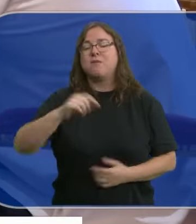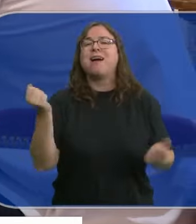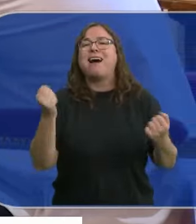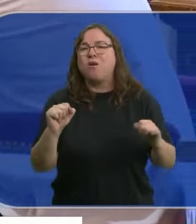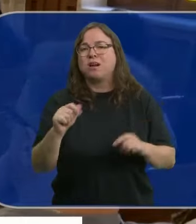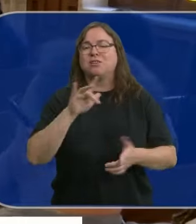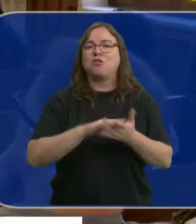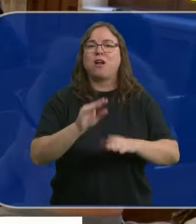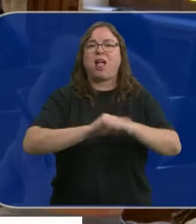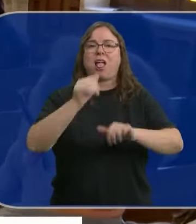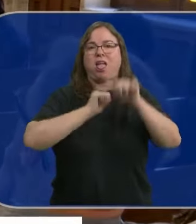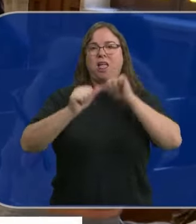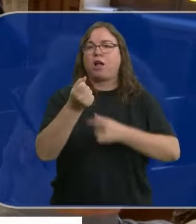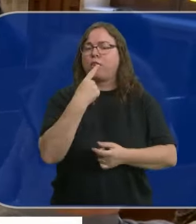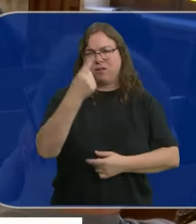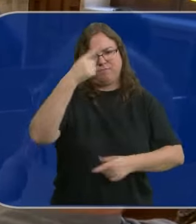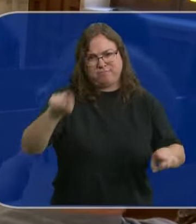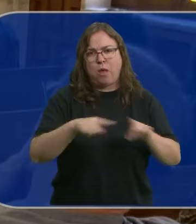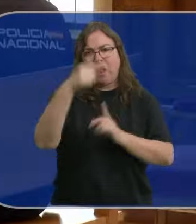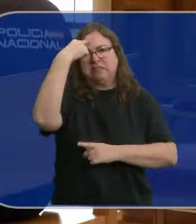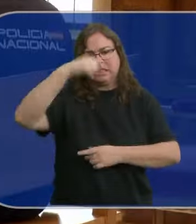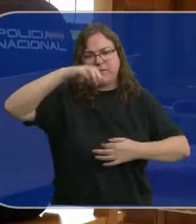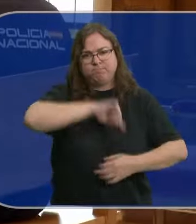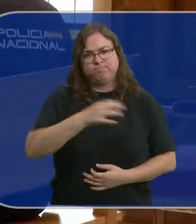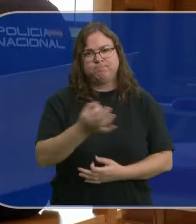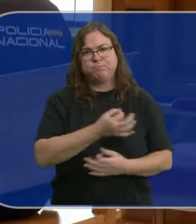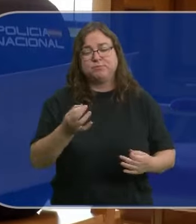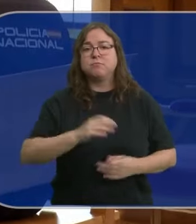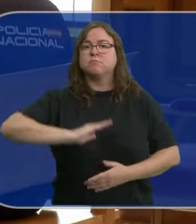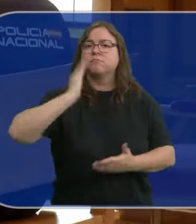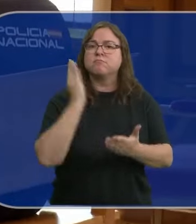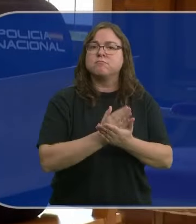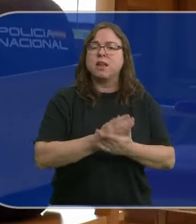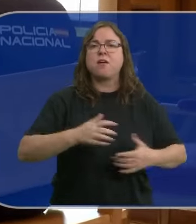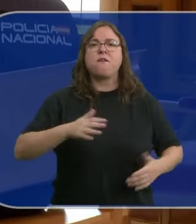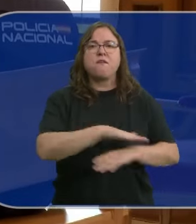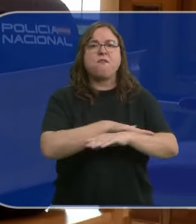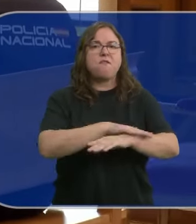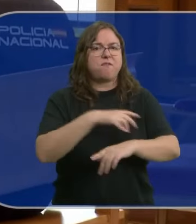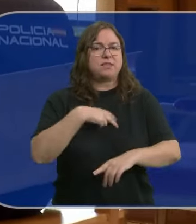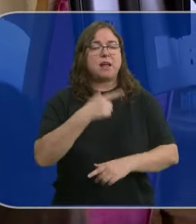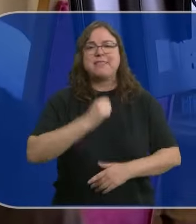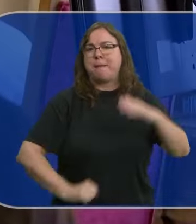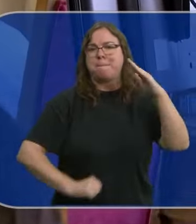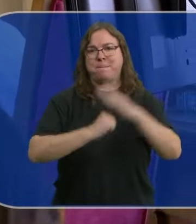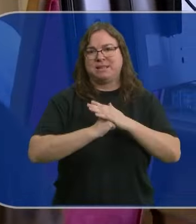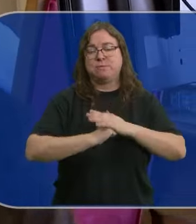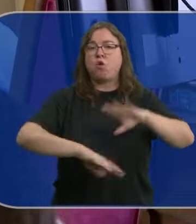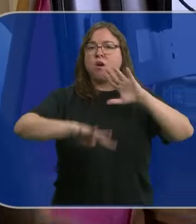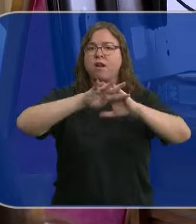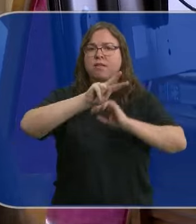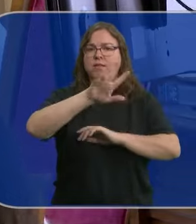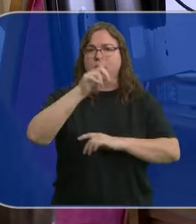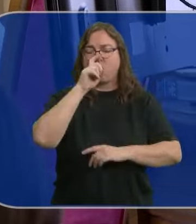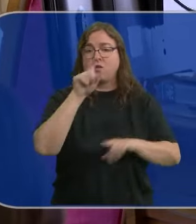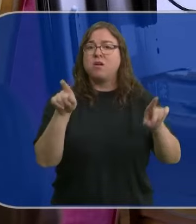a pesar de haber consumido alcohol y drogas. Gracias por este veredicto, la Fiscalía ha pedido la pena máxima, 25 años